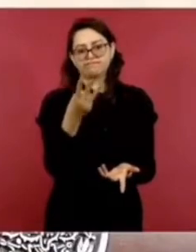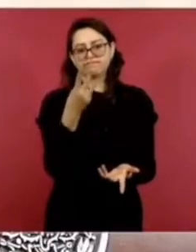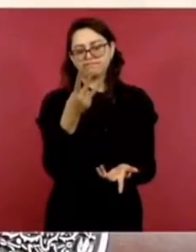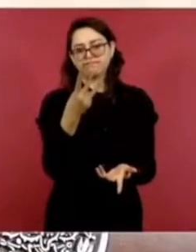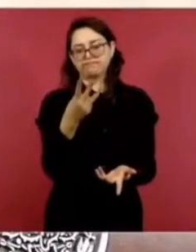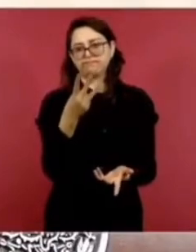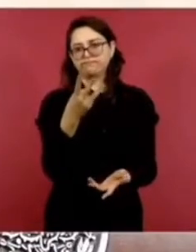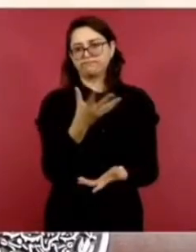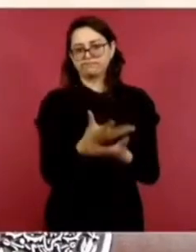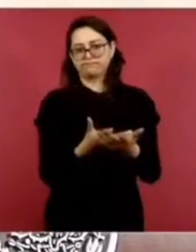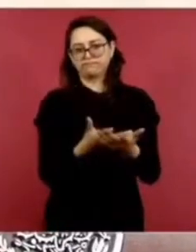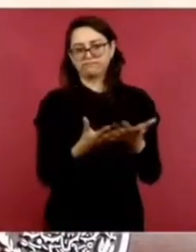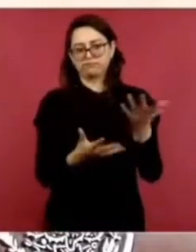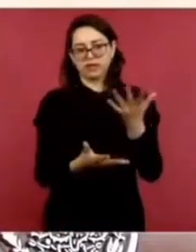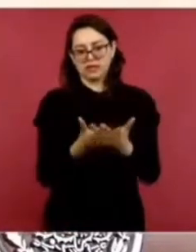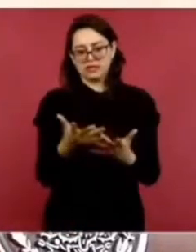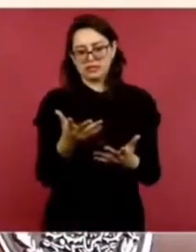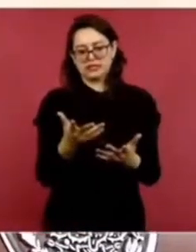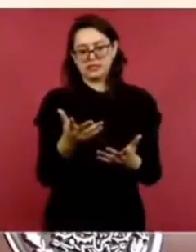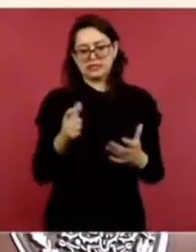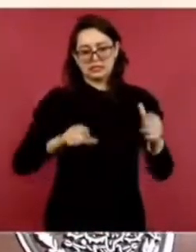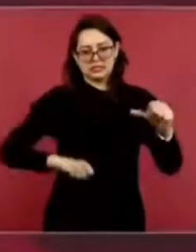del gobierno, ¿no?